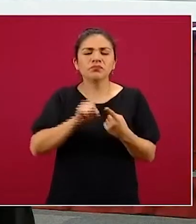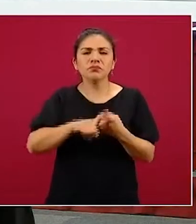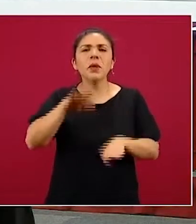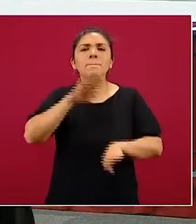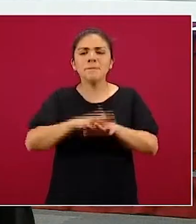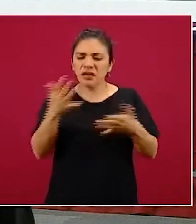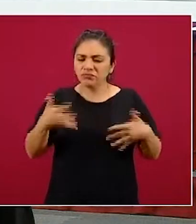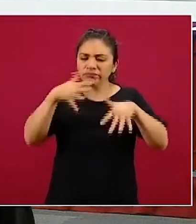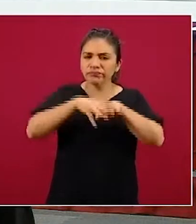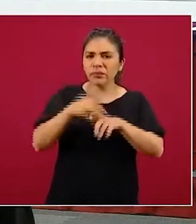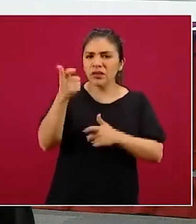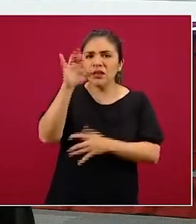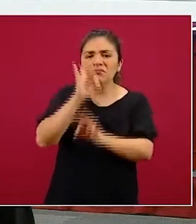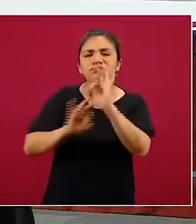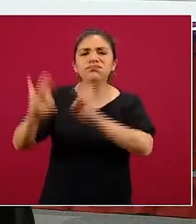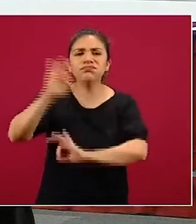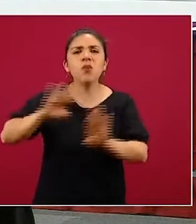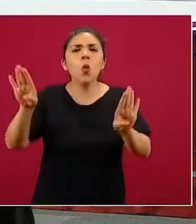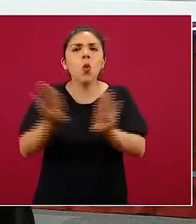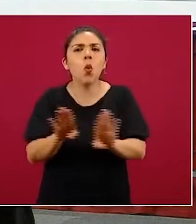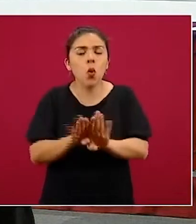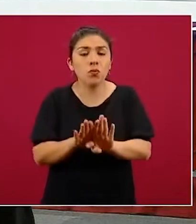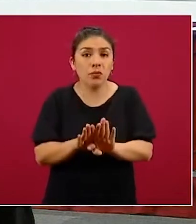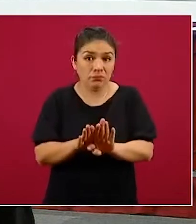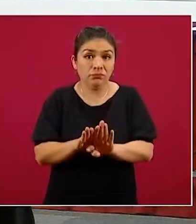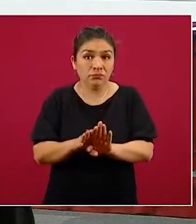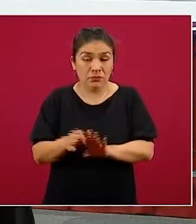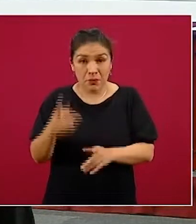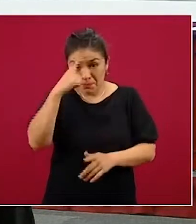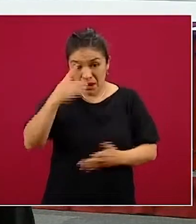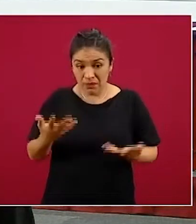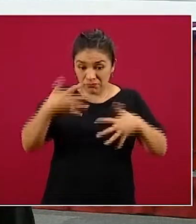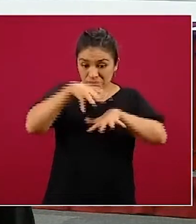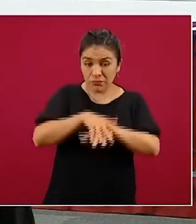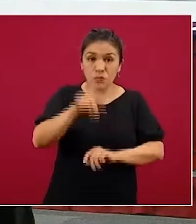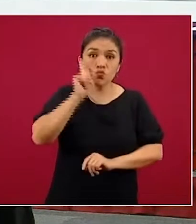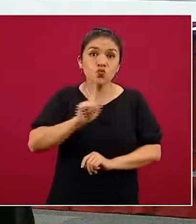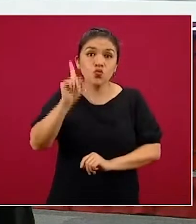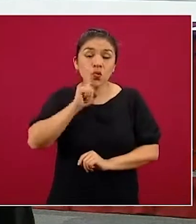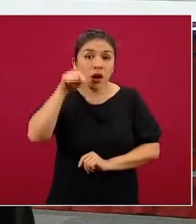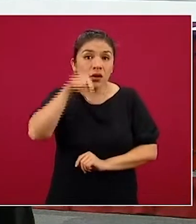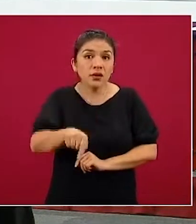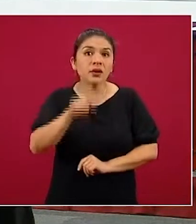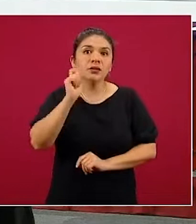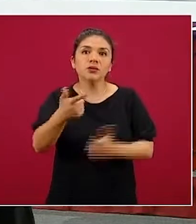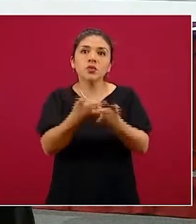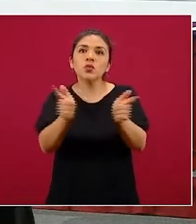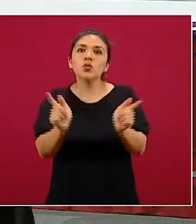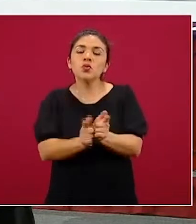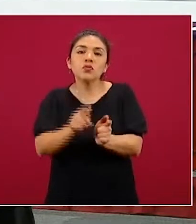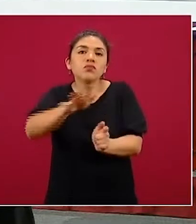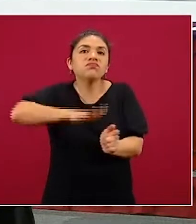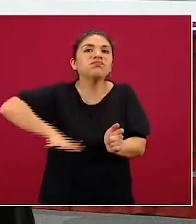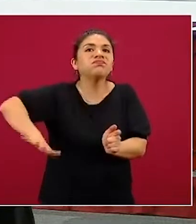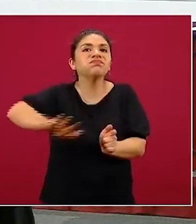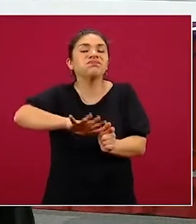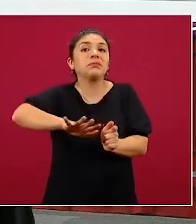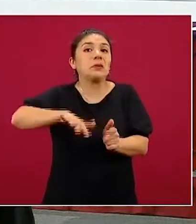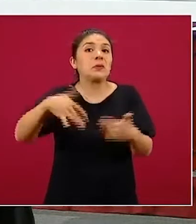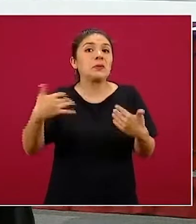financiera y desarrollo del sector. Dentro de la parte de inclusión financiera, las mujeres de hecho son un grupo que están bastante